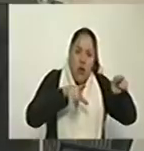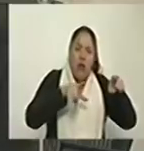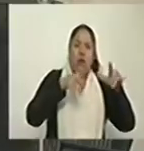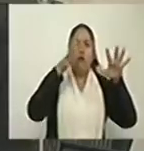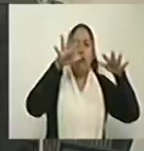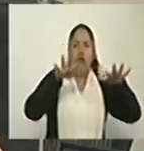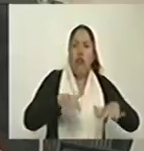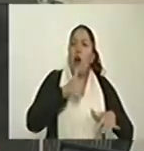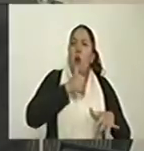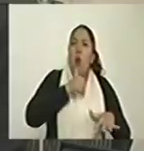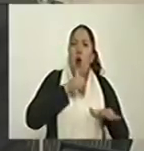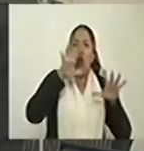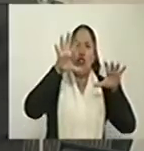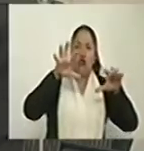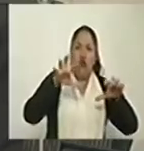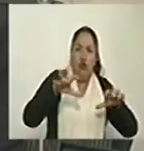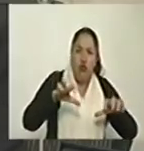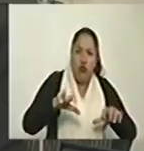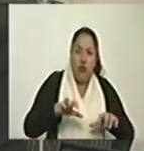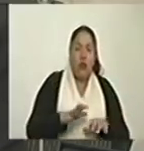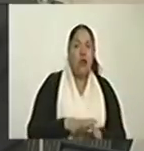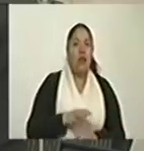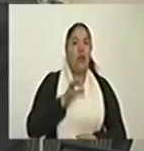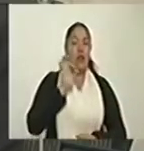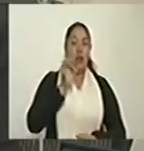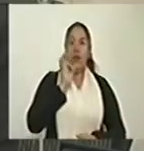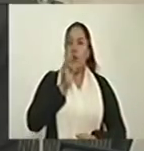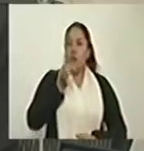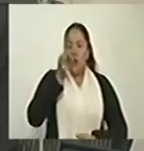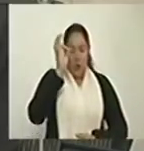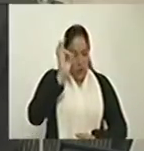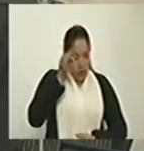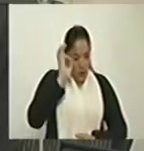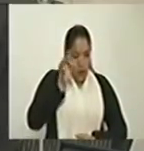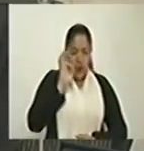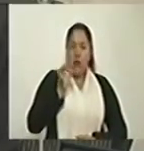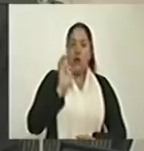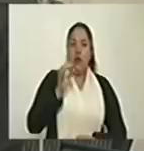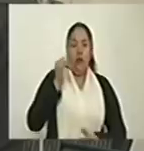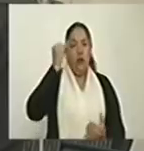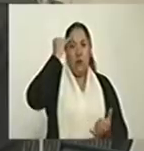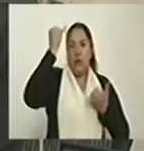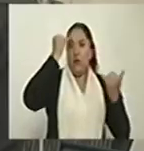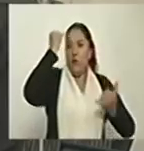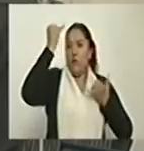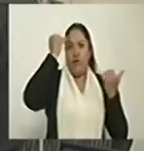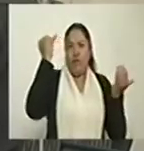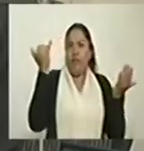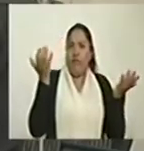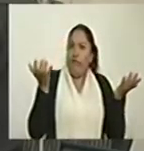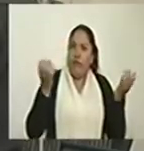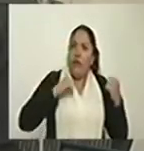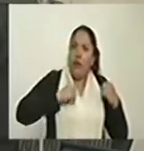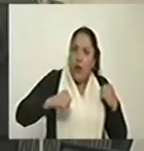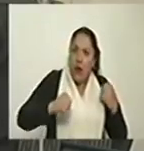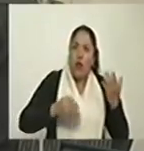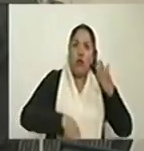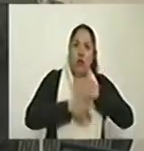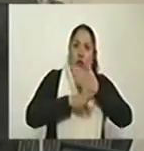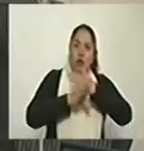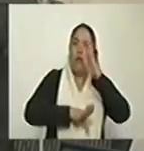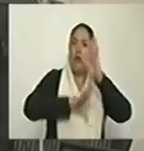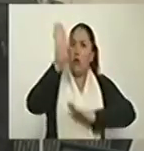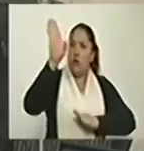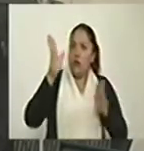un solo ojo. Porque siempre estamos inmersos en las contradicciones ideológicas que no nos permiten el derecho al desarrollo. Y para